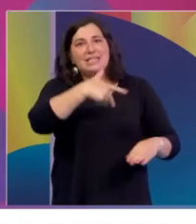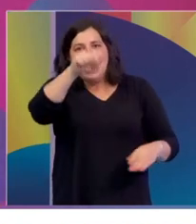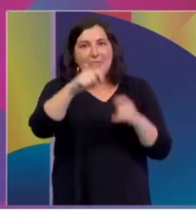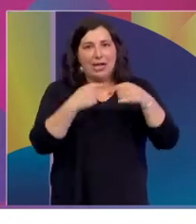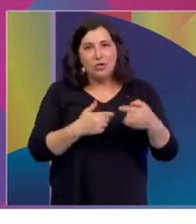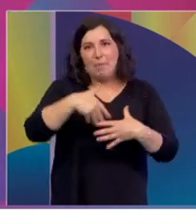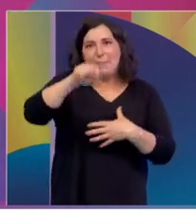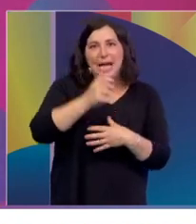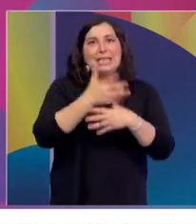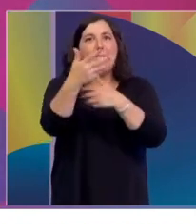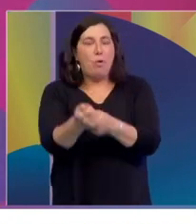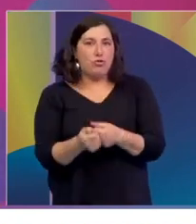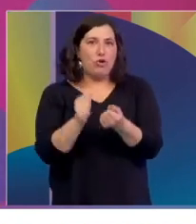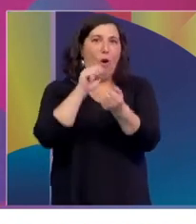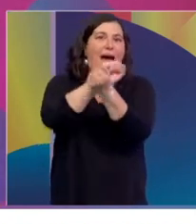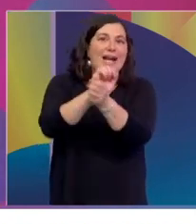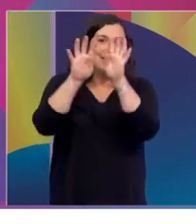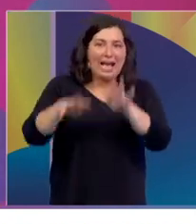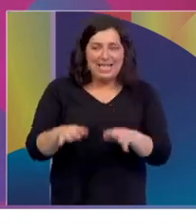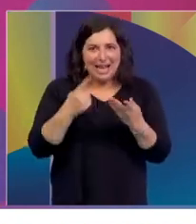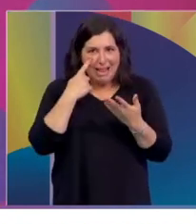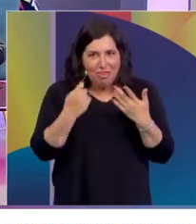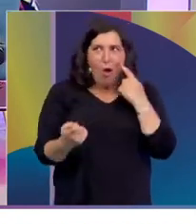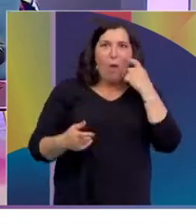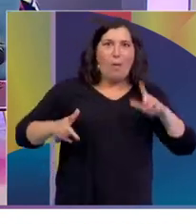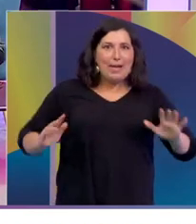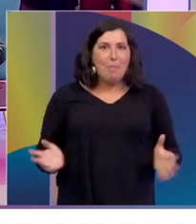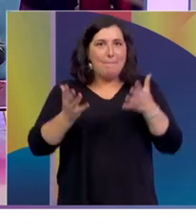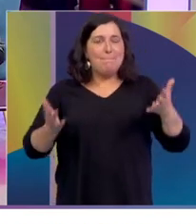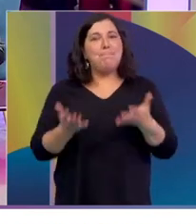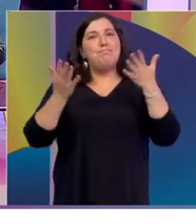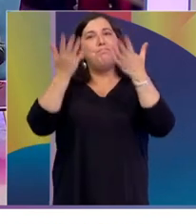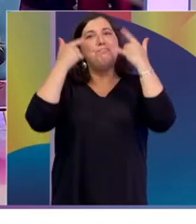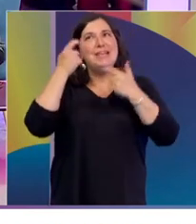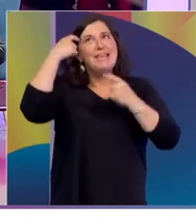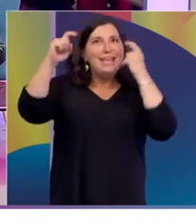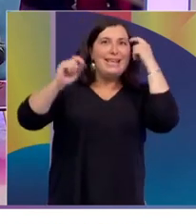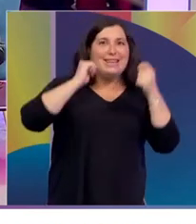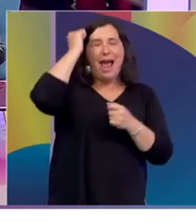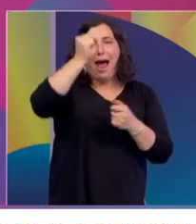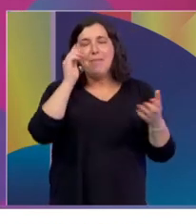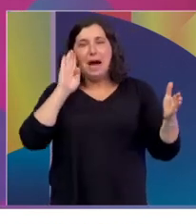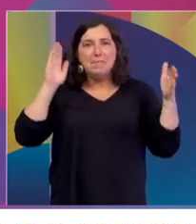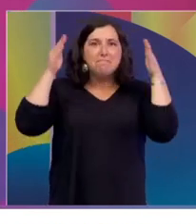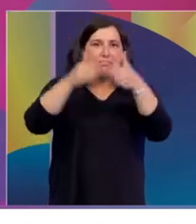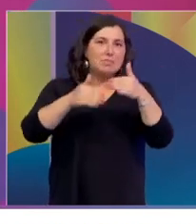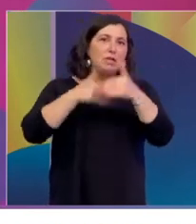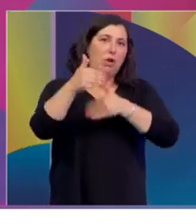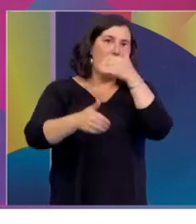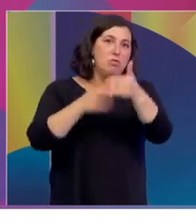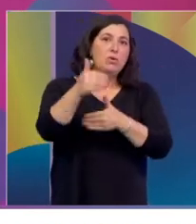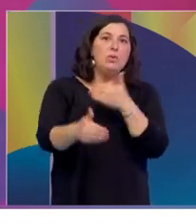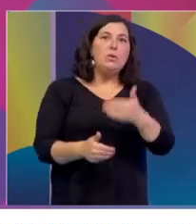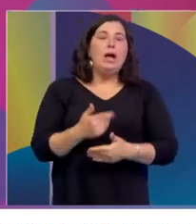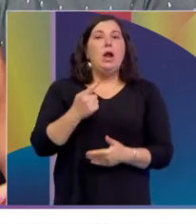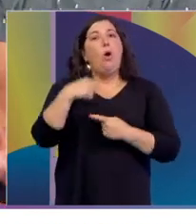apoyo a las cárceles. Entonces, me encanta de que los impulsó, les dio fuerza y los reenfocó para seguir. Y otra de las cosas que